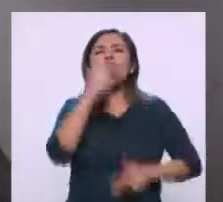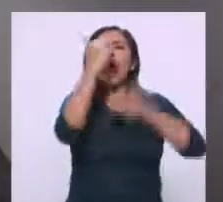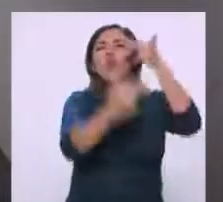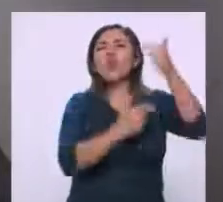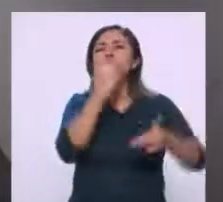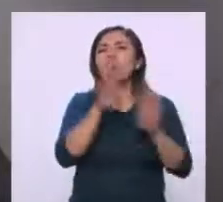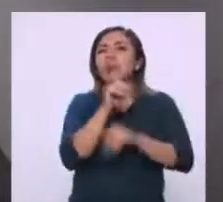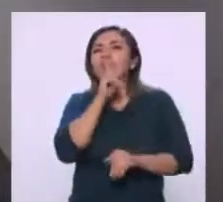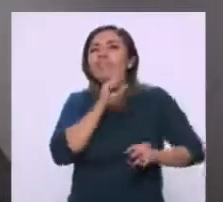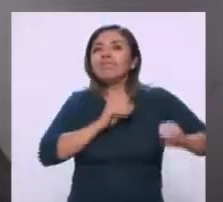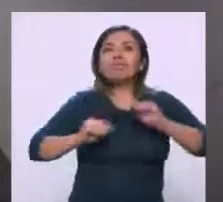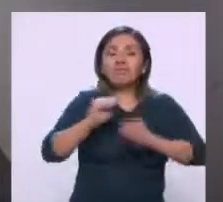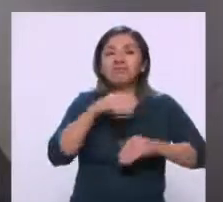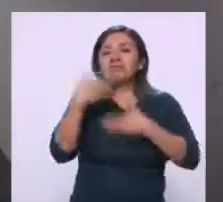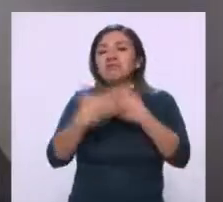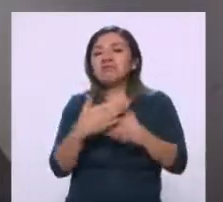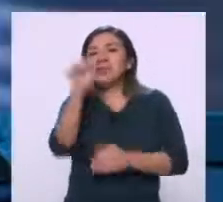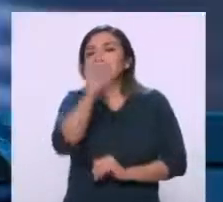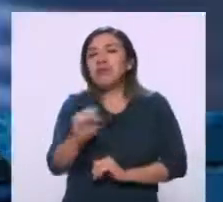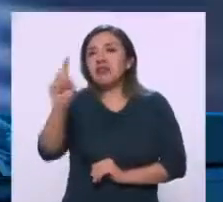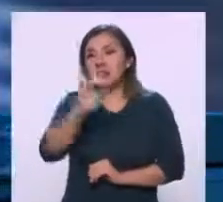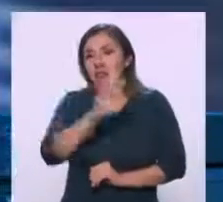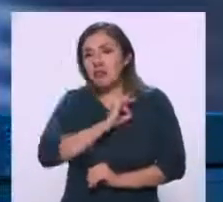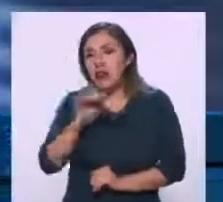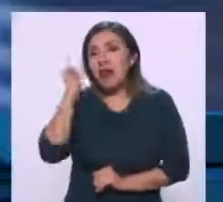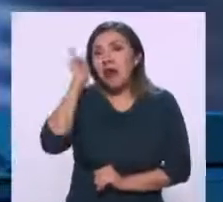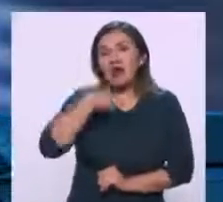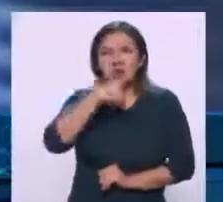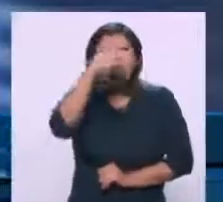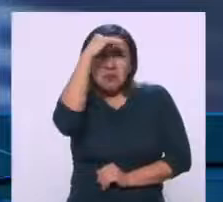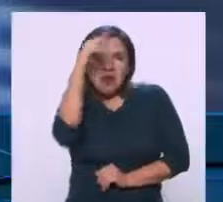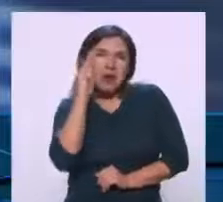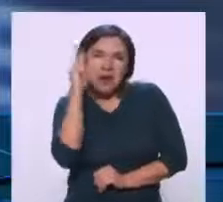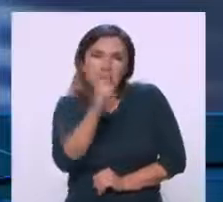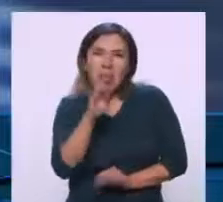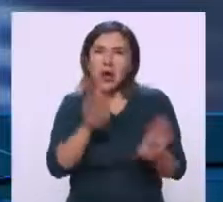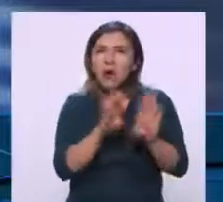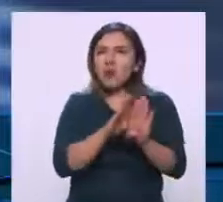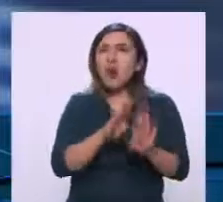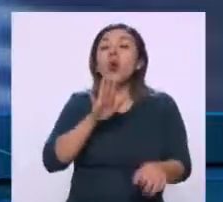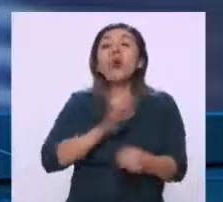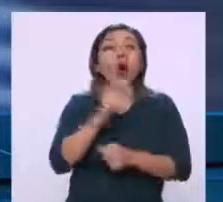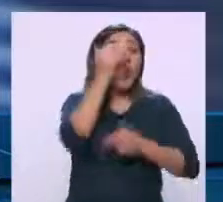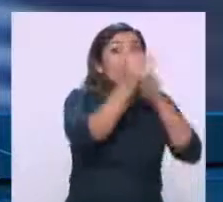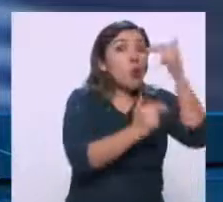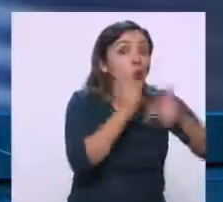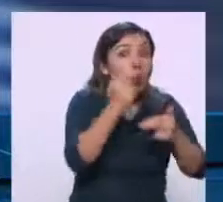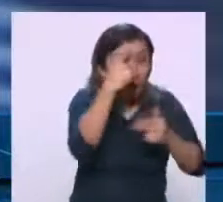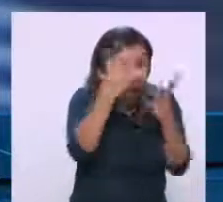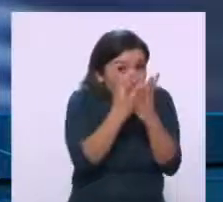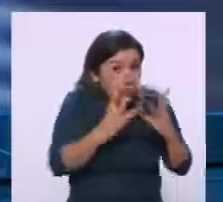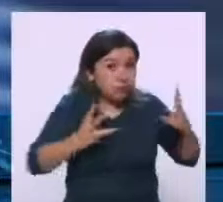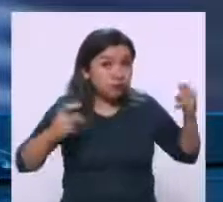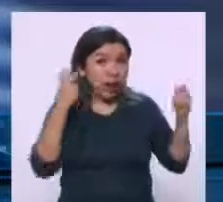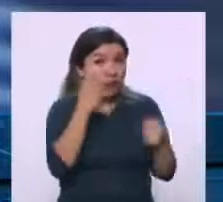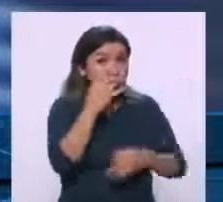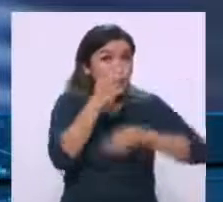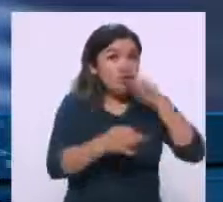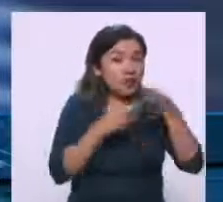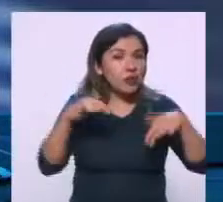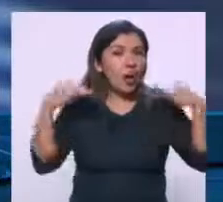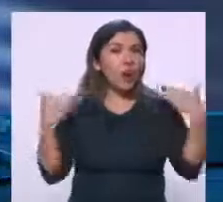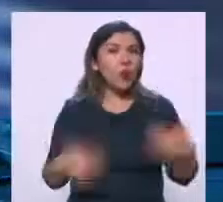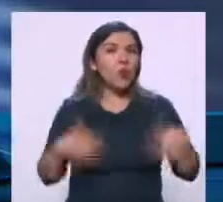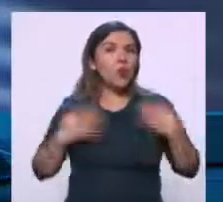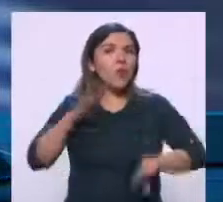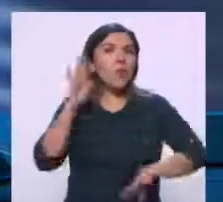respecto a este tema durante el fin de semana. Pero me parece, no sé tú qué opines, Alberto, que no hay humo que difumine esta noticia, que